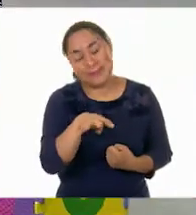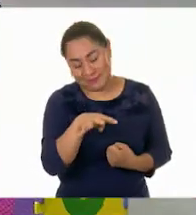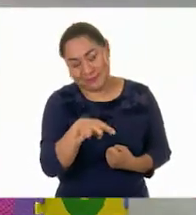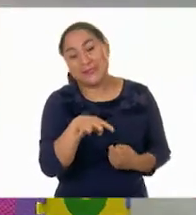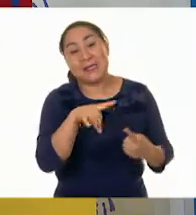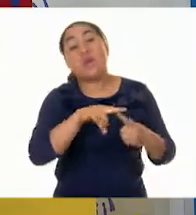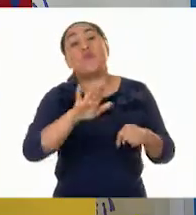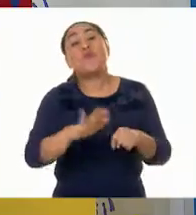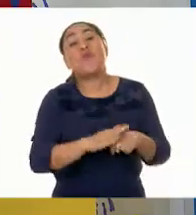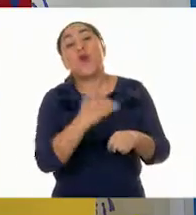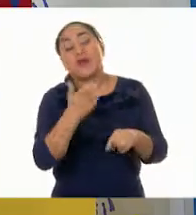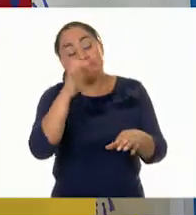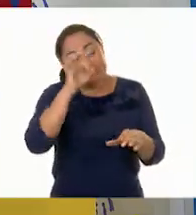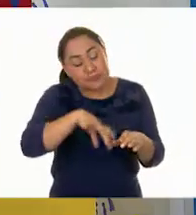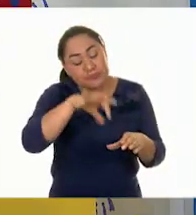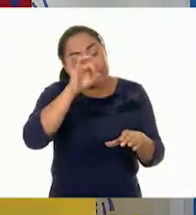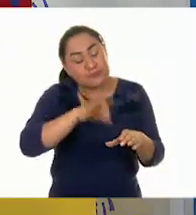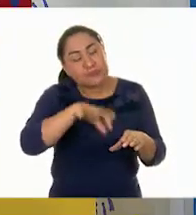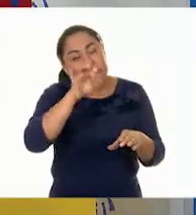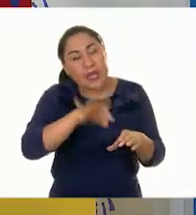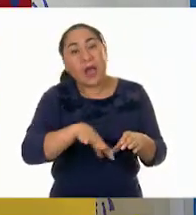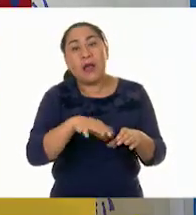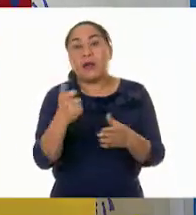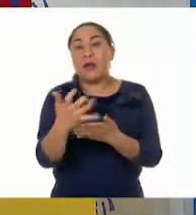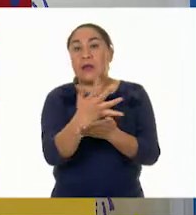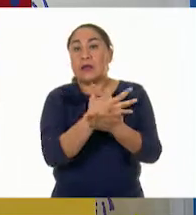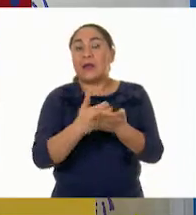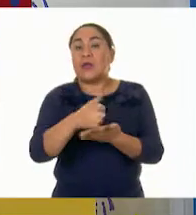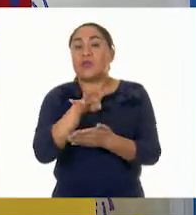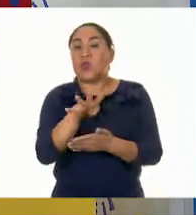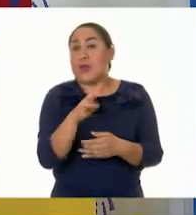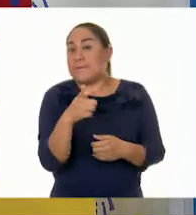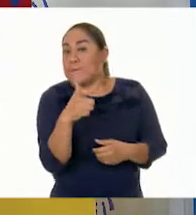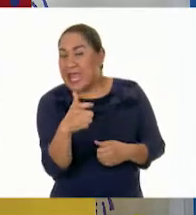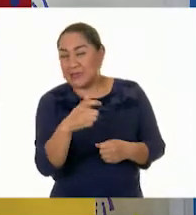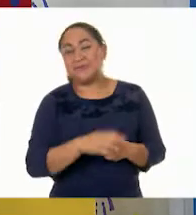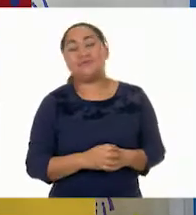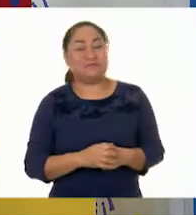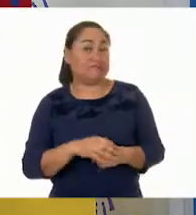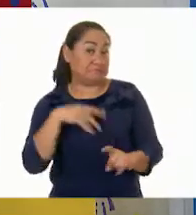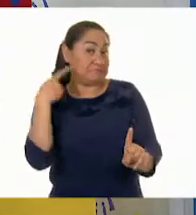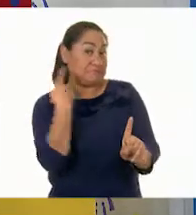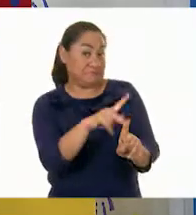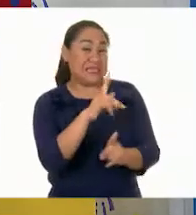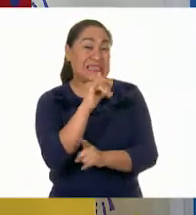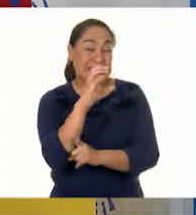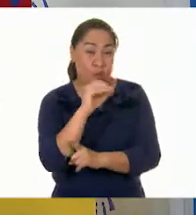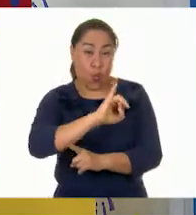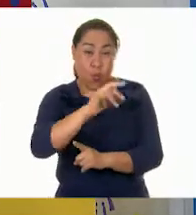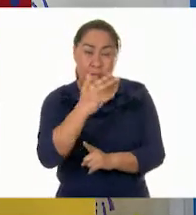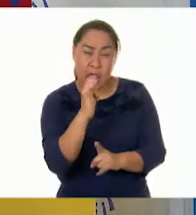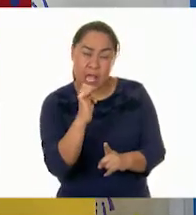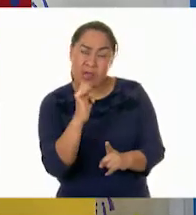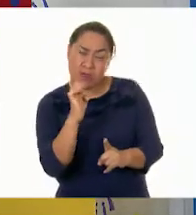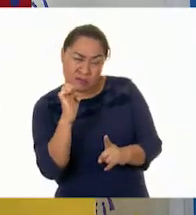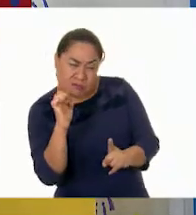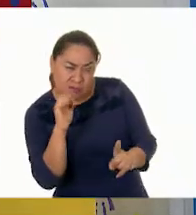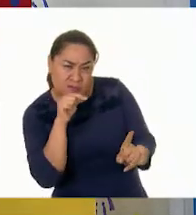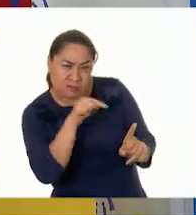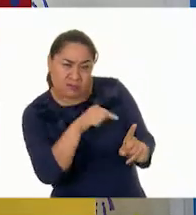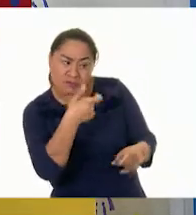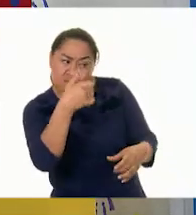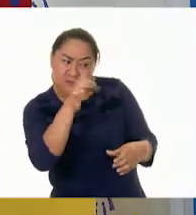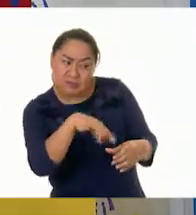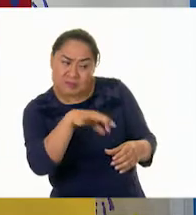puso a ahorrar y juntó 19 pesos. Pero como su tío Jorge vio que ella estaba juntando dinero,